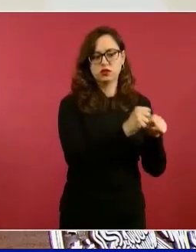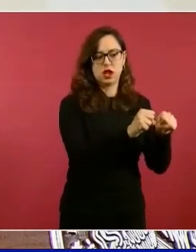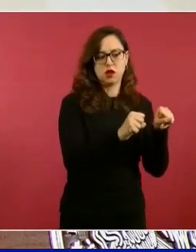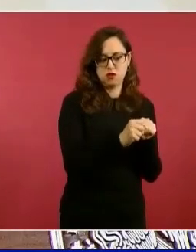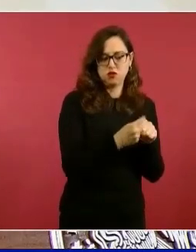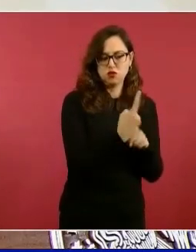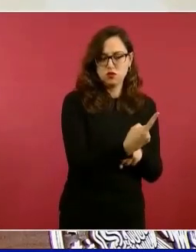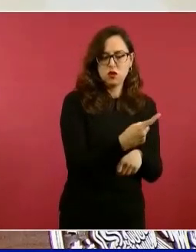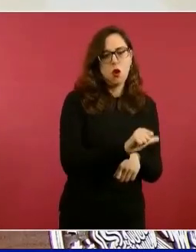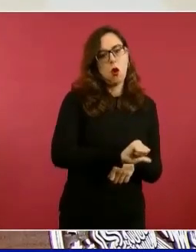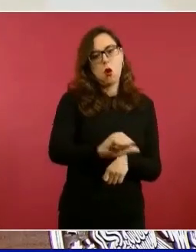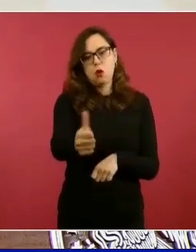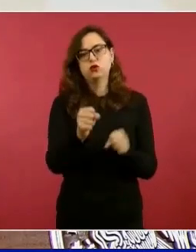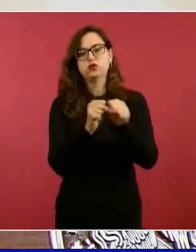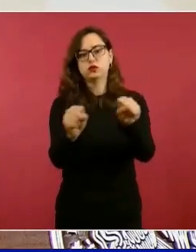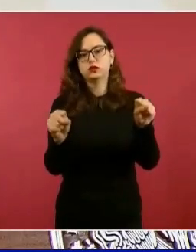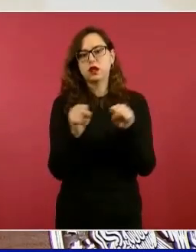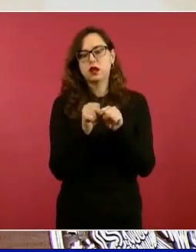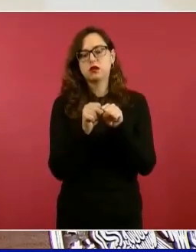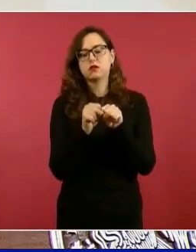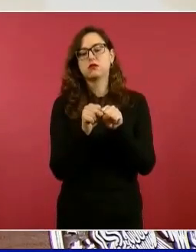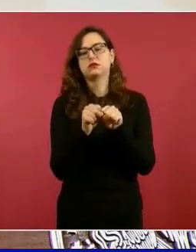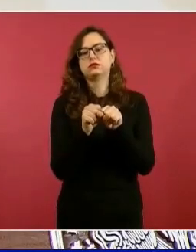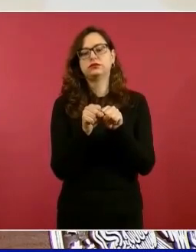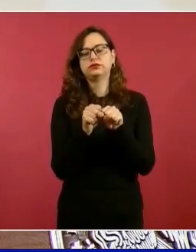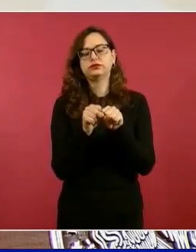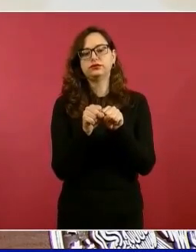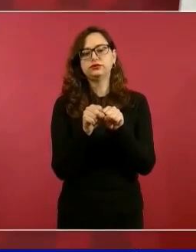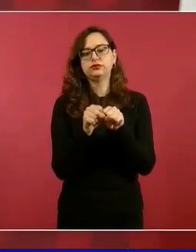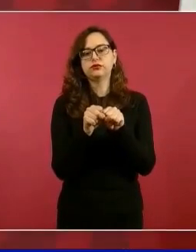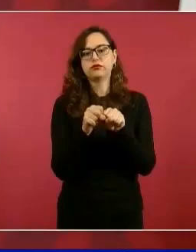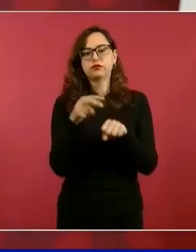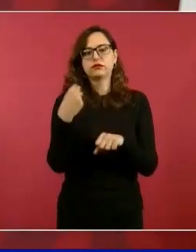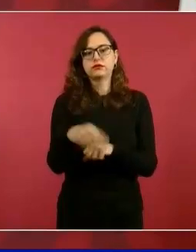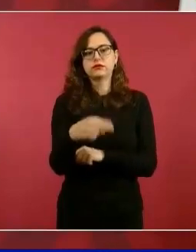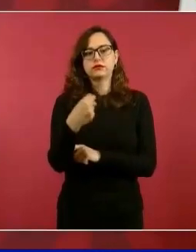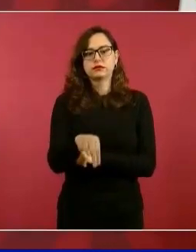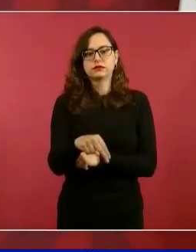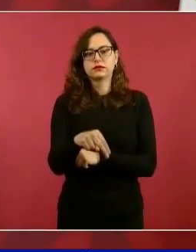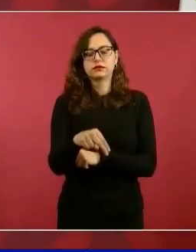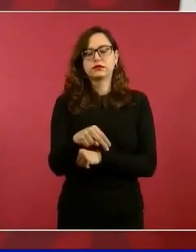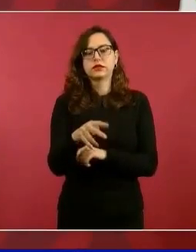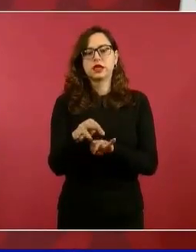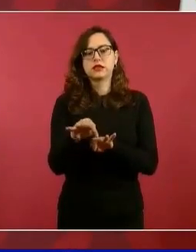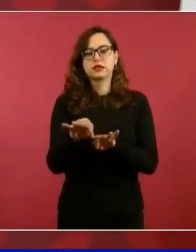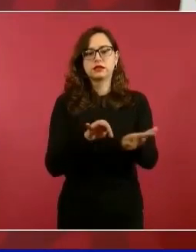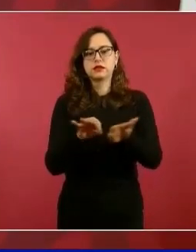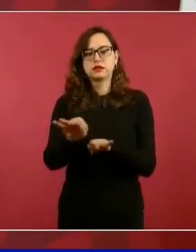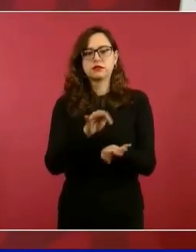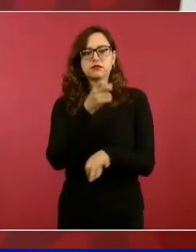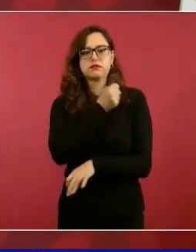junta que se llama Trabajadores de la Salud,